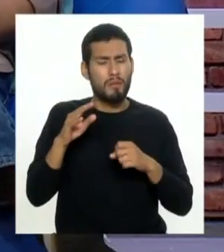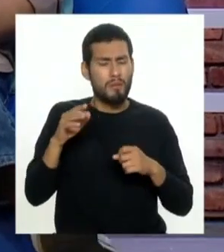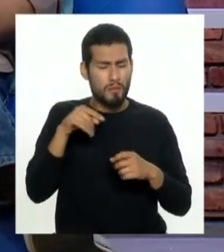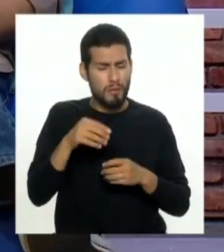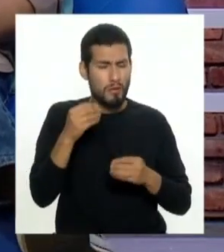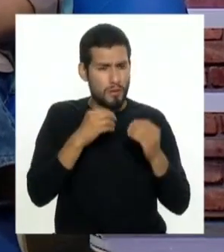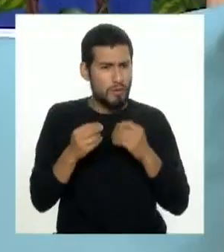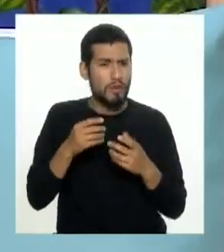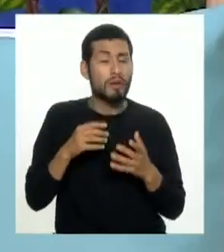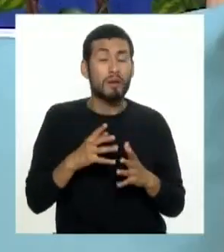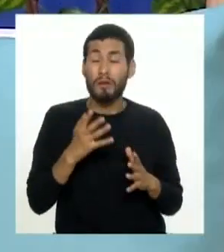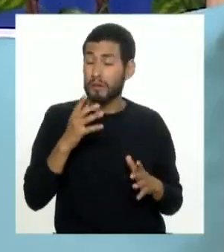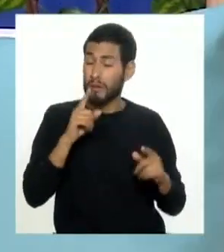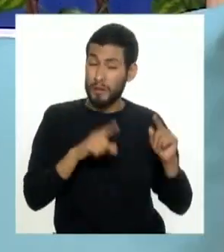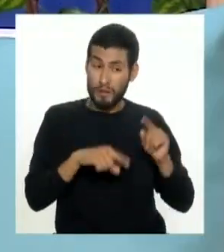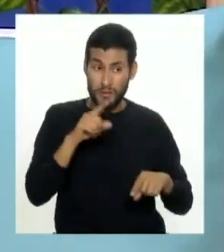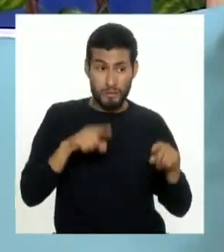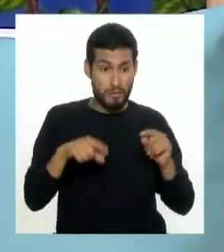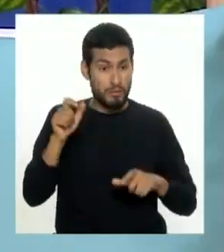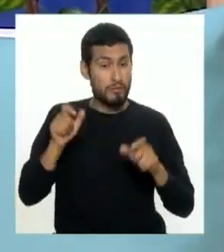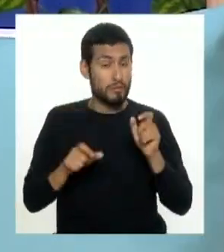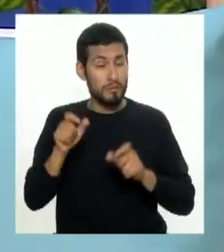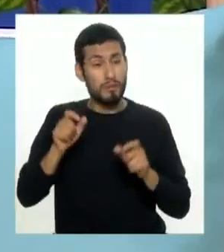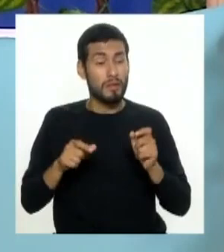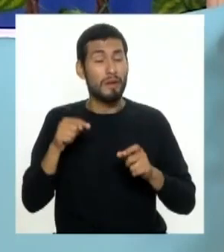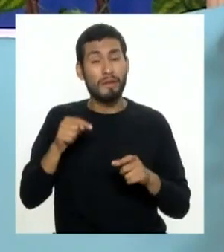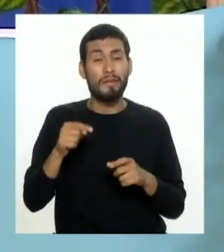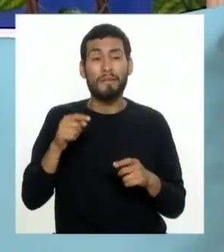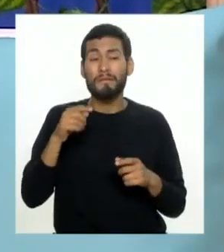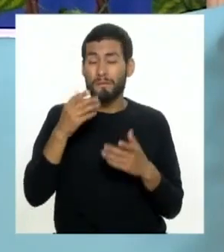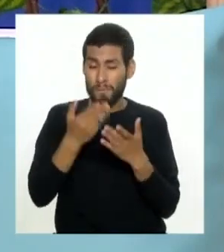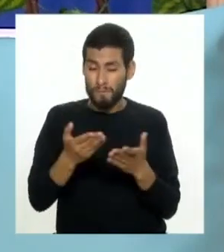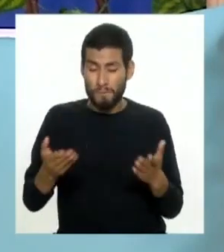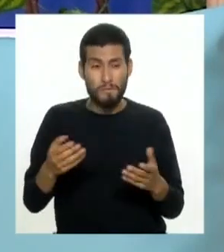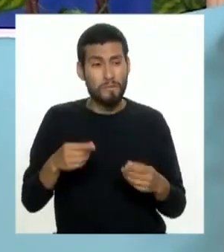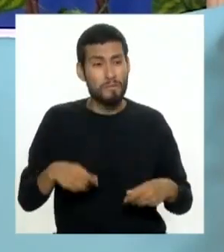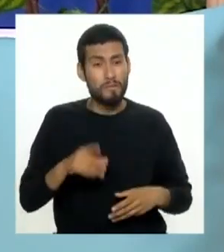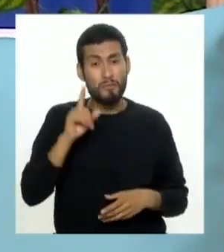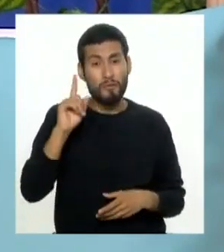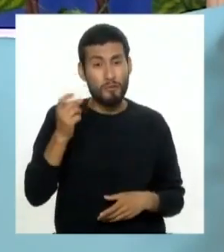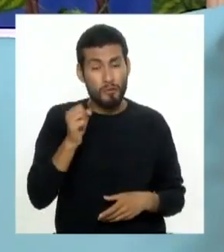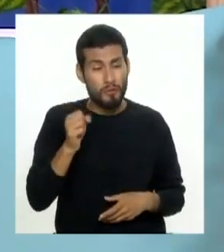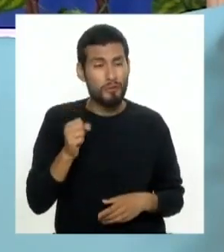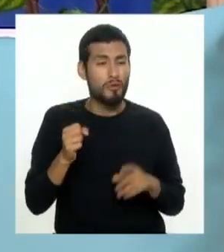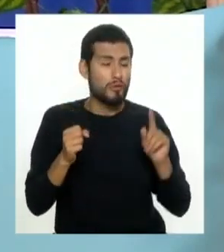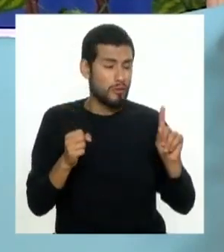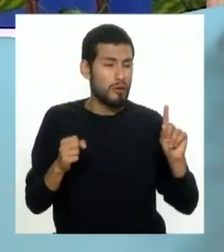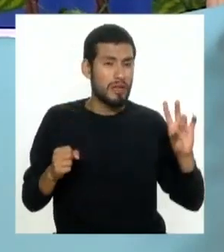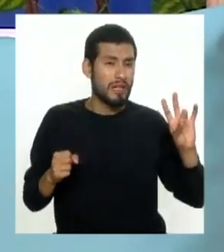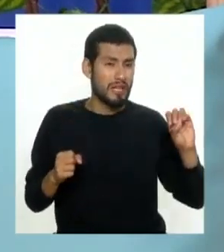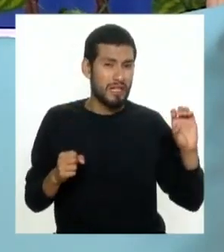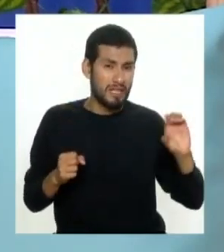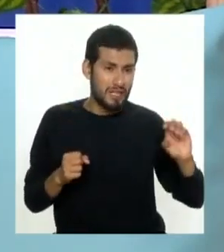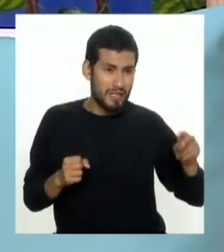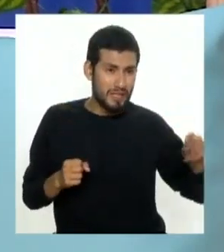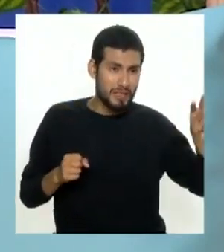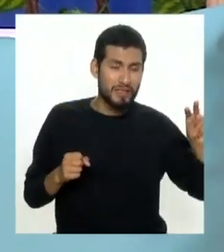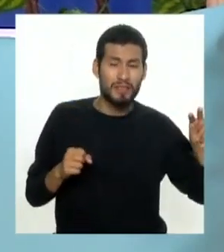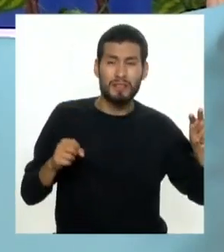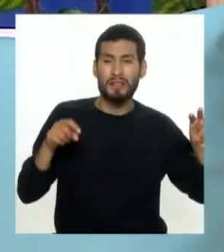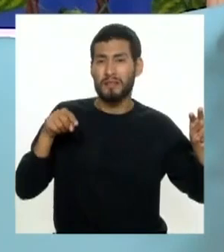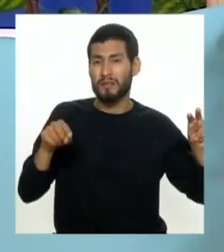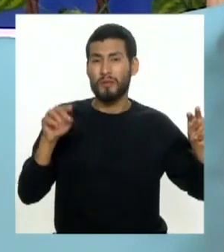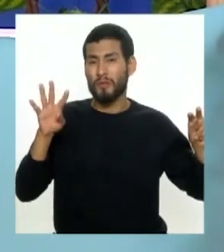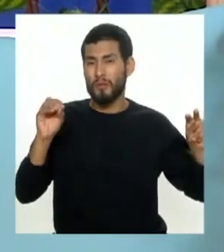para algunas personas gastar en determinado producto un sol más por acá 70 centavos más por acá